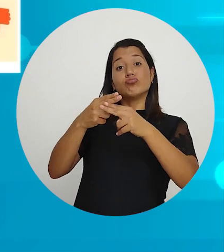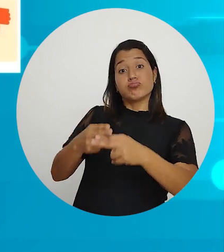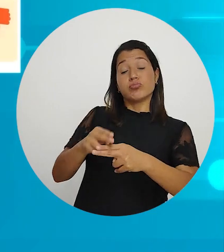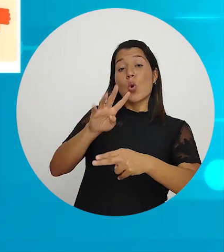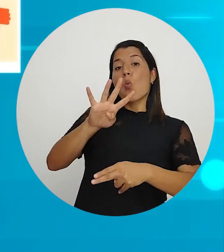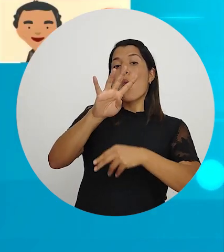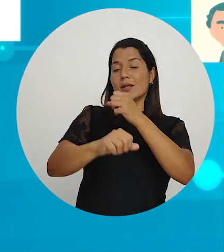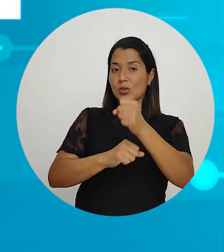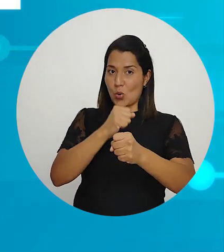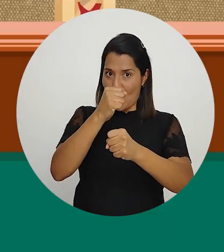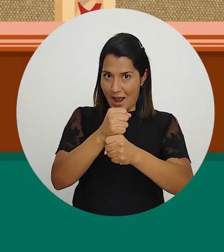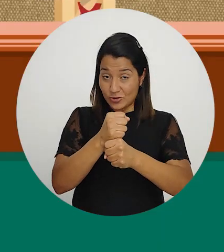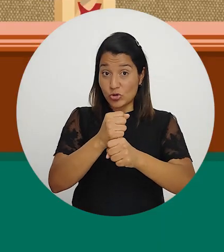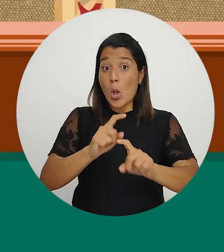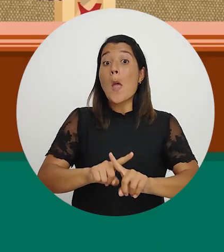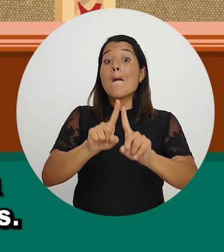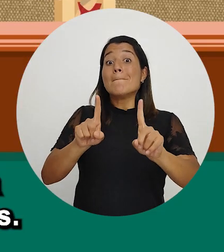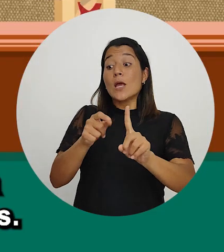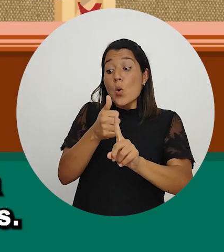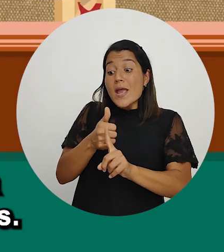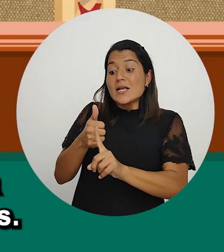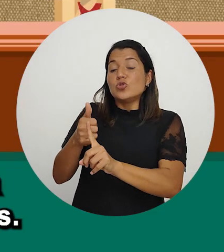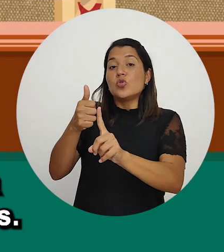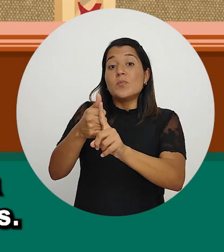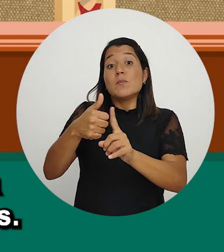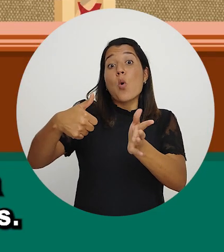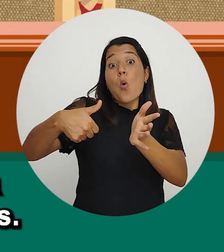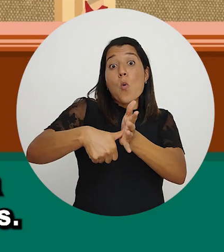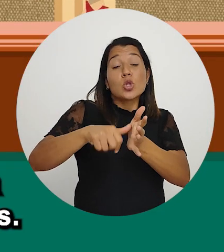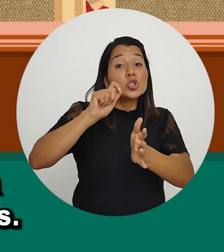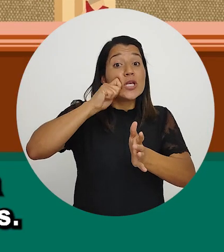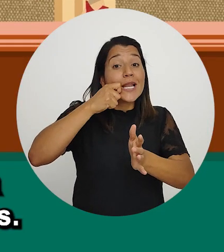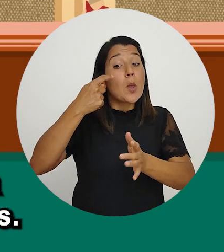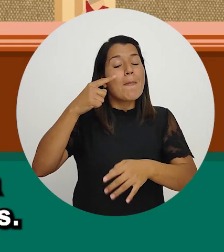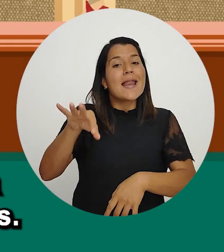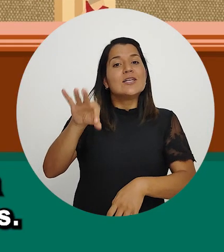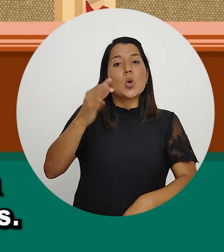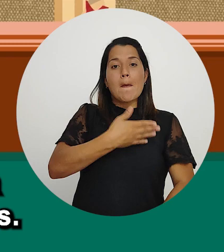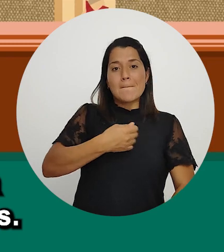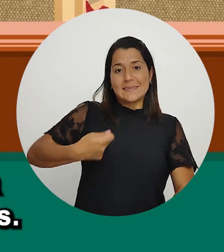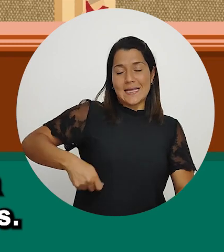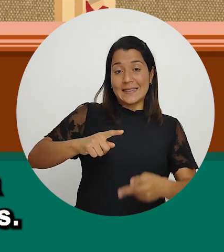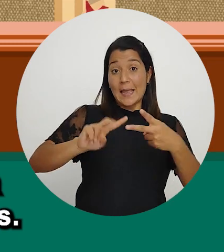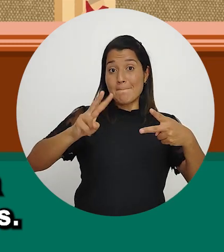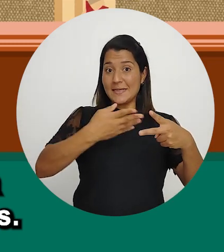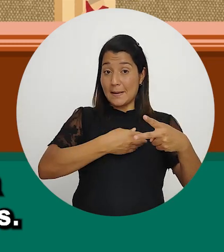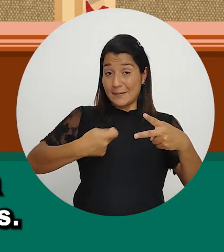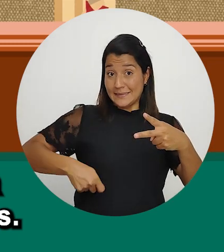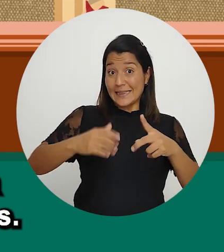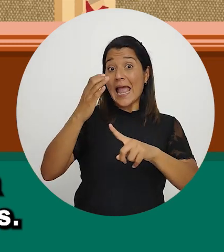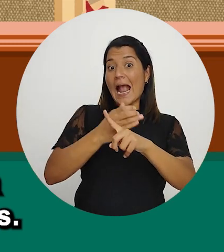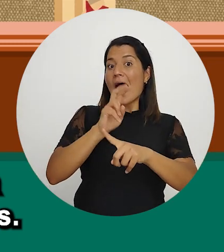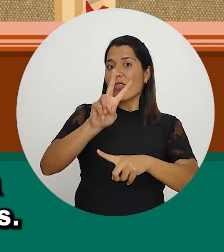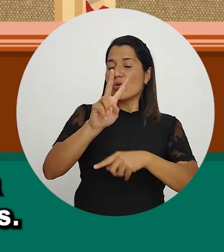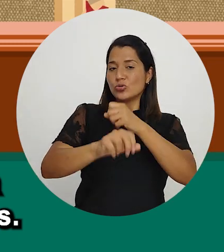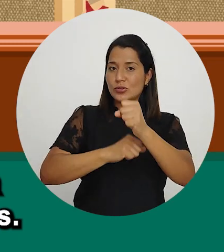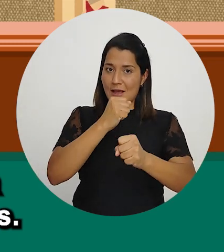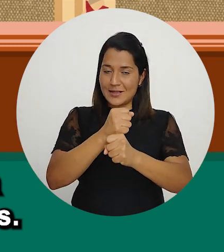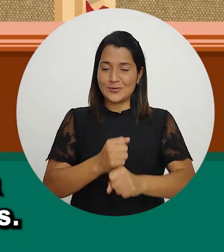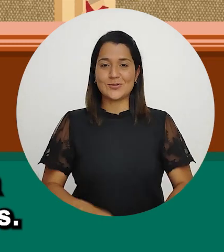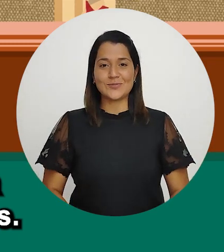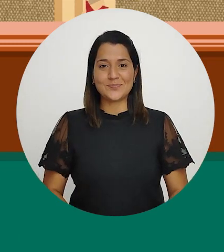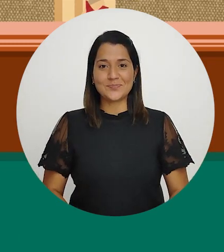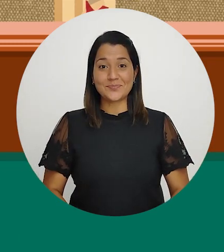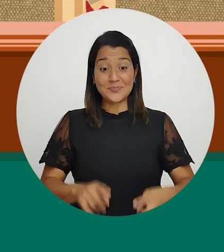ocupan sus puestos por cuatro años, pero eligen por votación secreta su propia presidencia y vicepresidencia cada dos años.